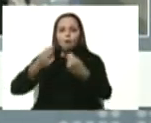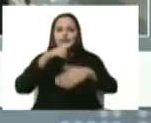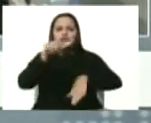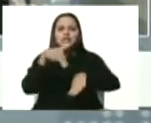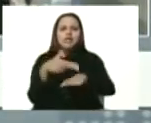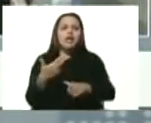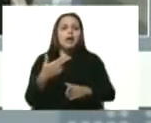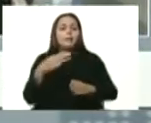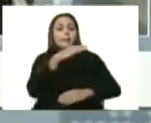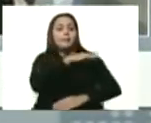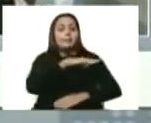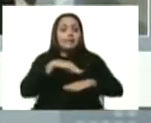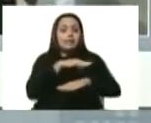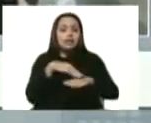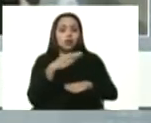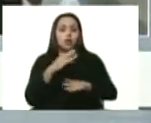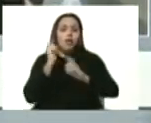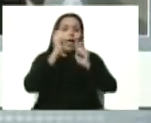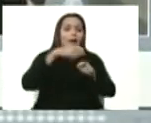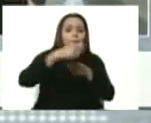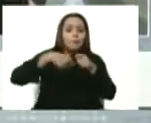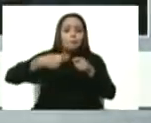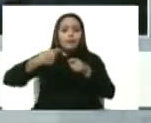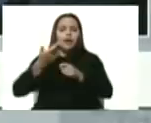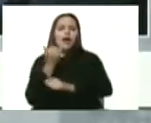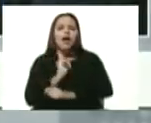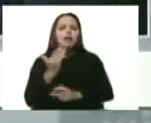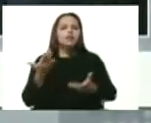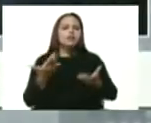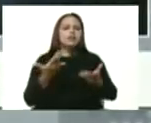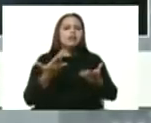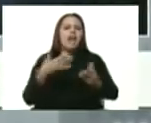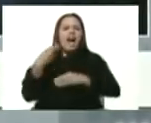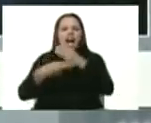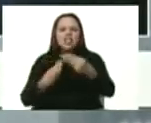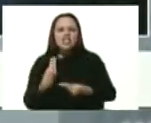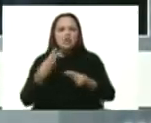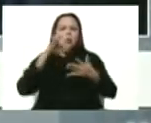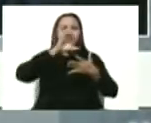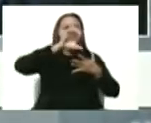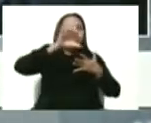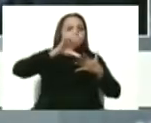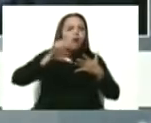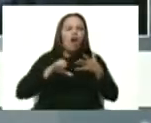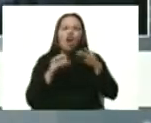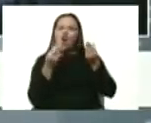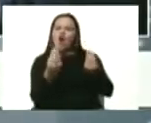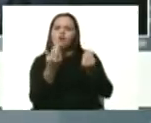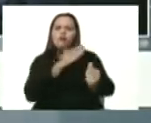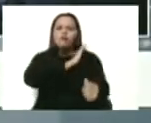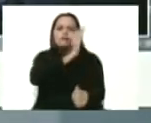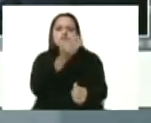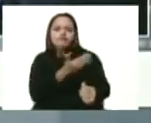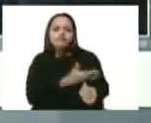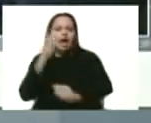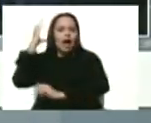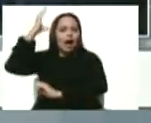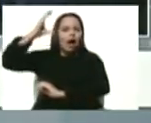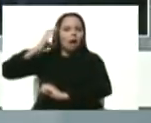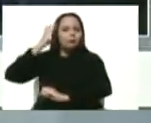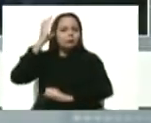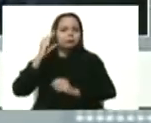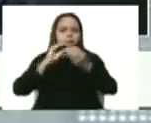Pesca. Hemos venido dibujando un mapa sobre dónde fortalecer las capacidades